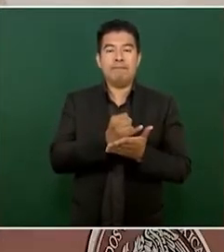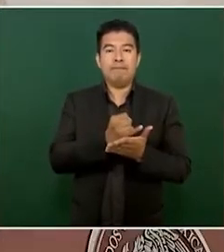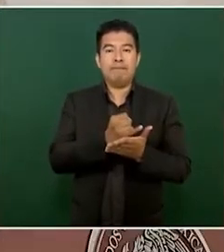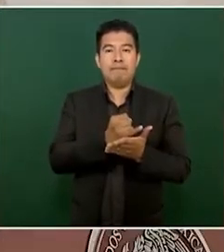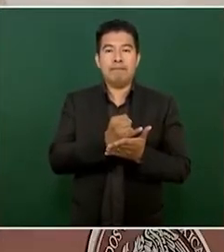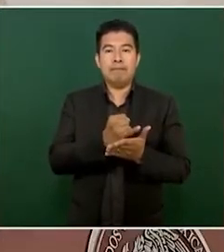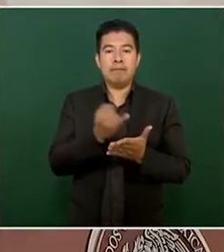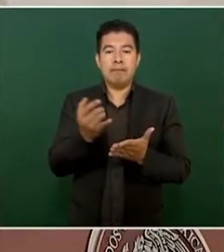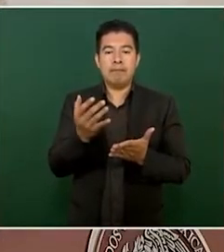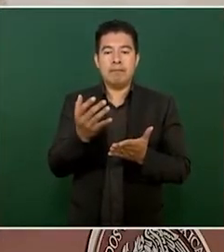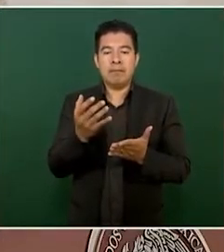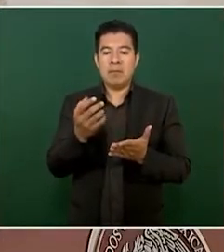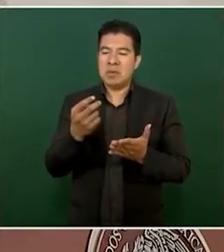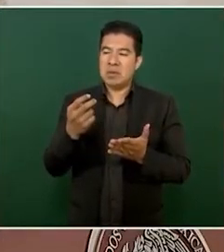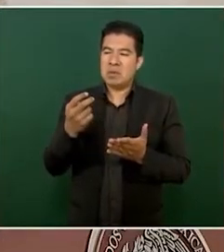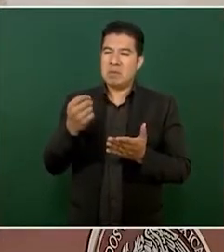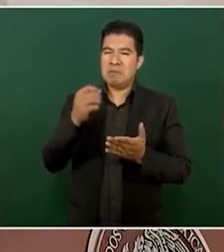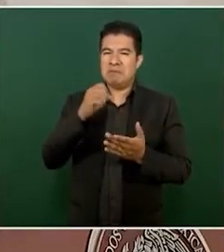calumniosa